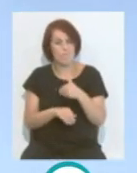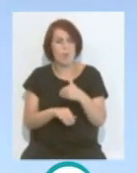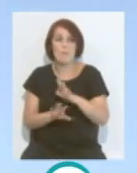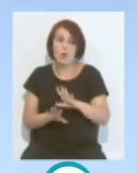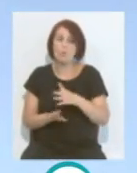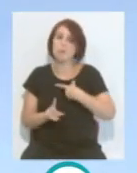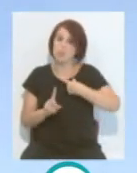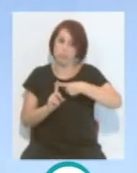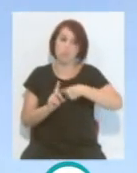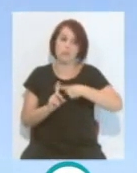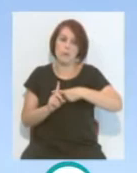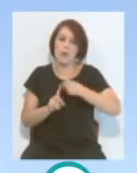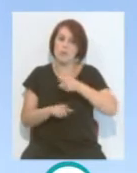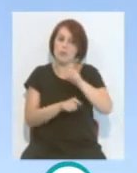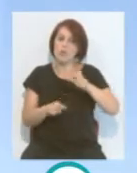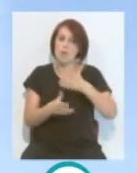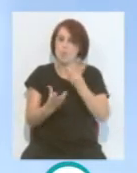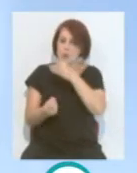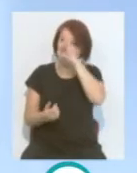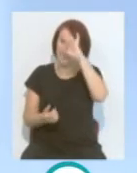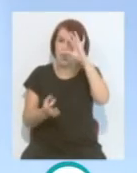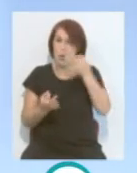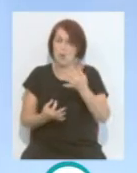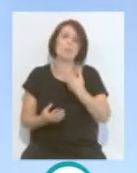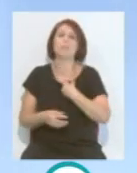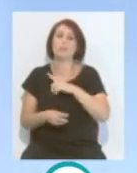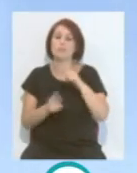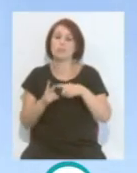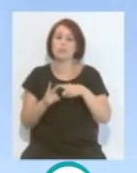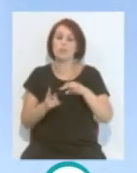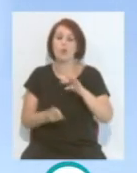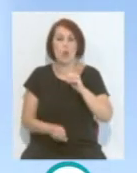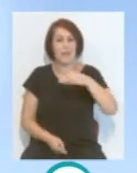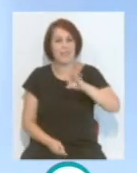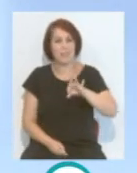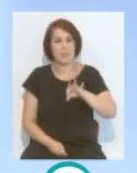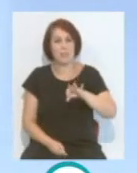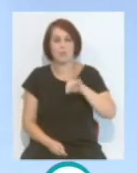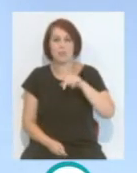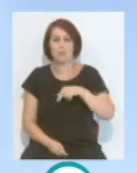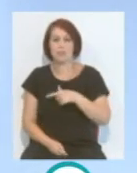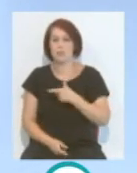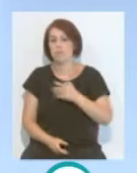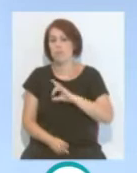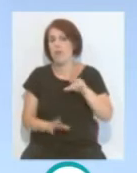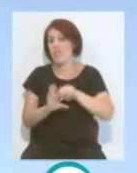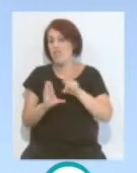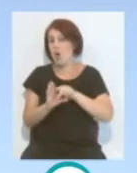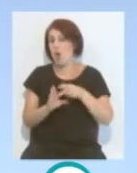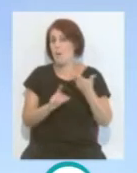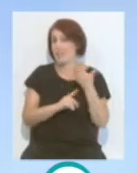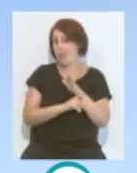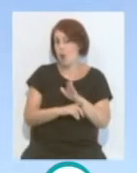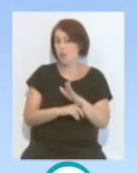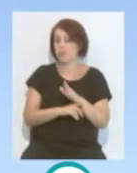puede dar un nivel que va a sorprender a muchos. El tema de Tomás Alarcón, que el vídeo que nos ofrecía O'Higgins en la presentación, digamos,